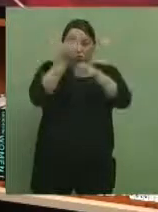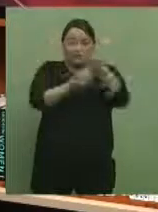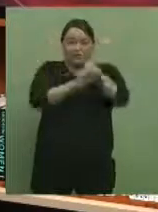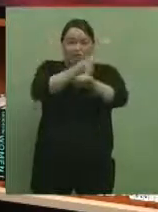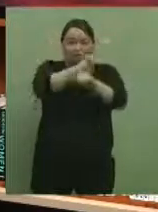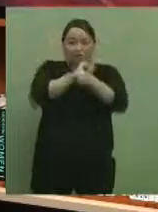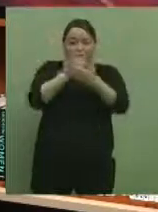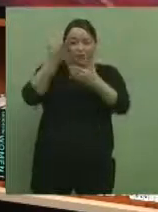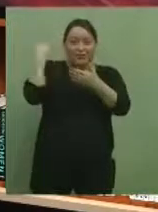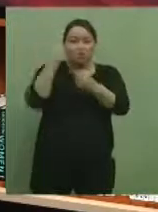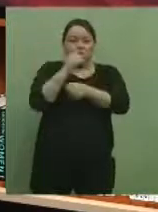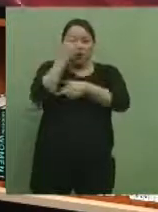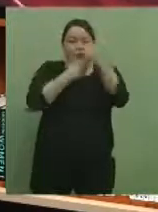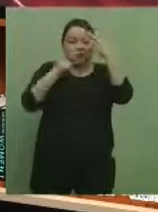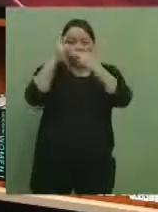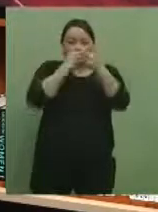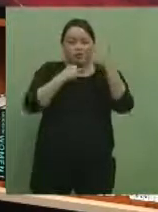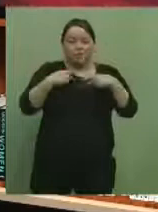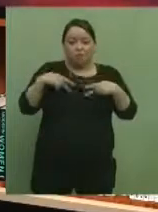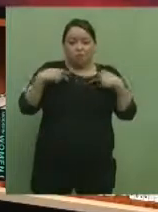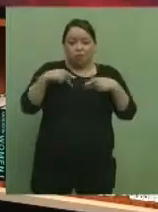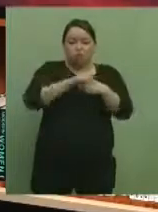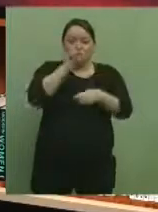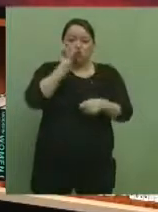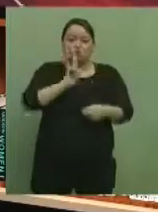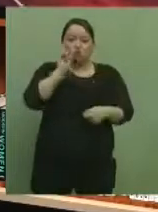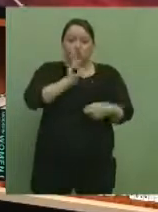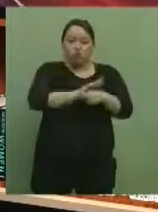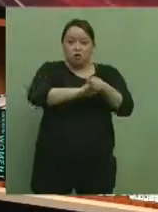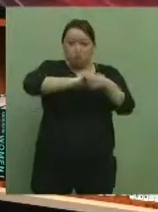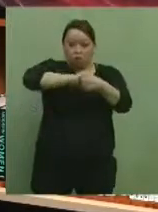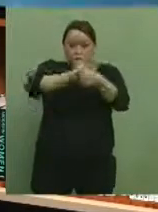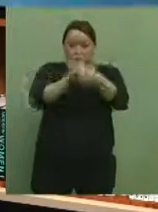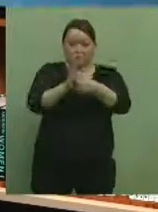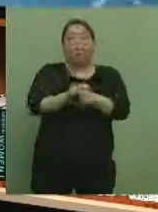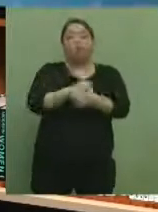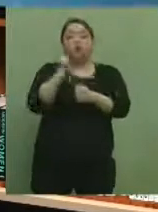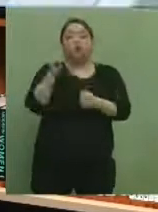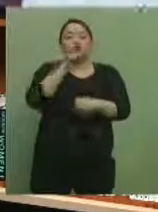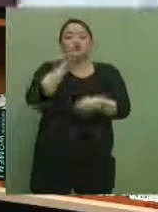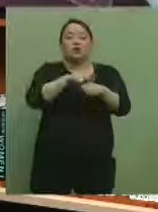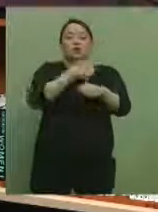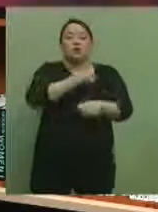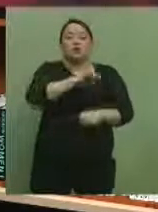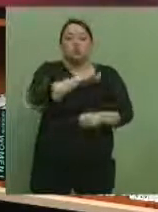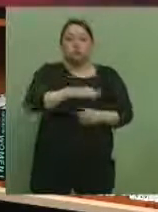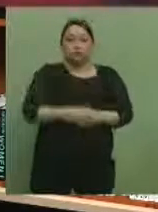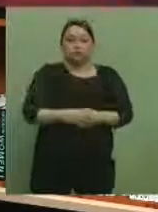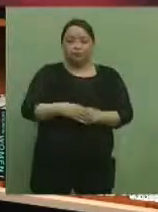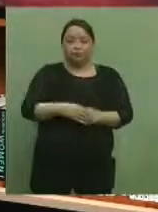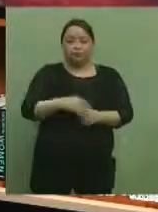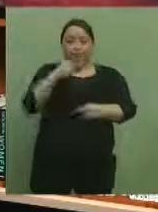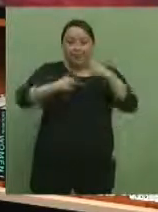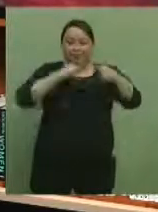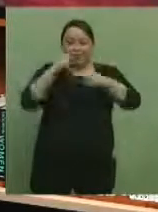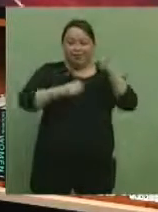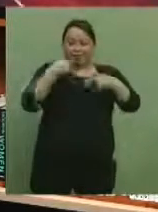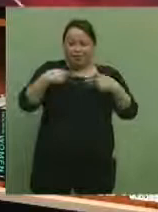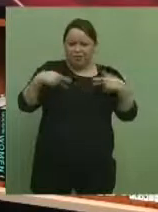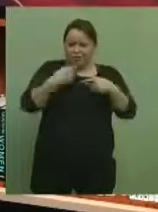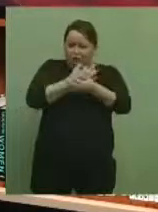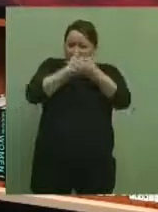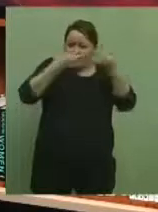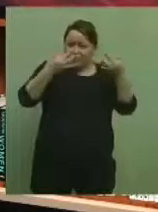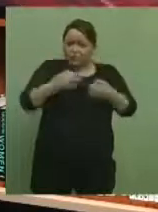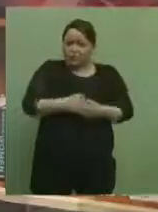semana por la instalación del filtro COVID en San Carlos. Por parte de la Secretaría de Salud, los comerciantes se adelantaron a que